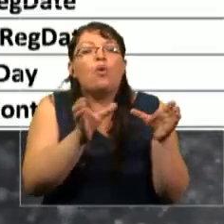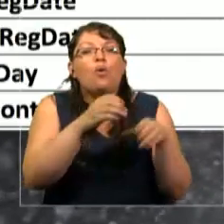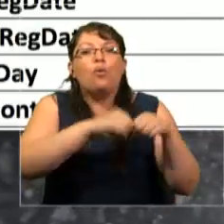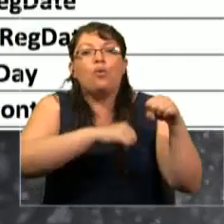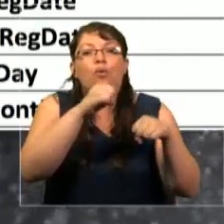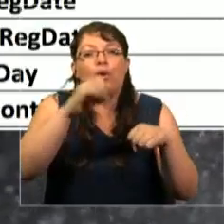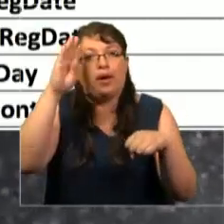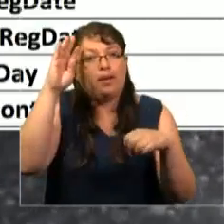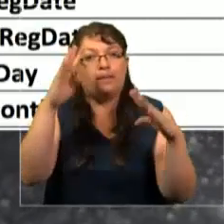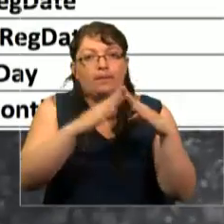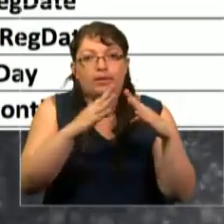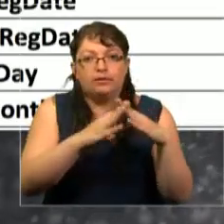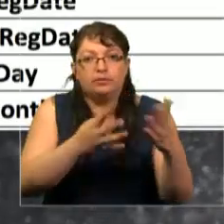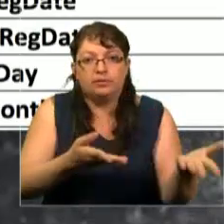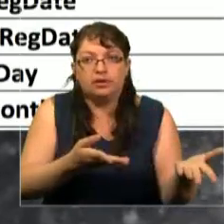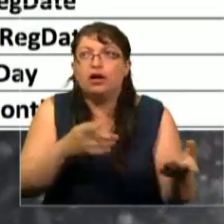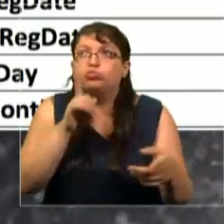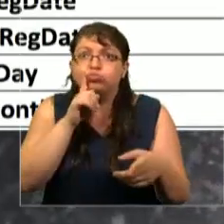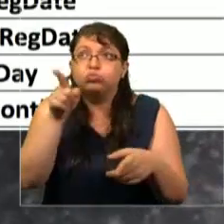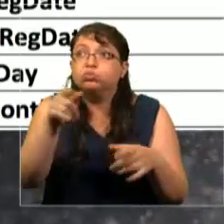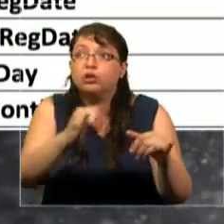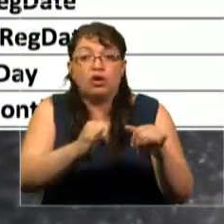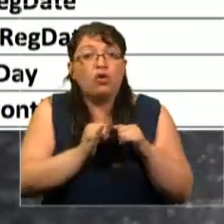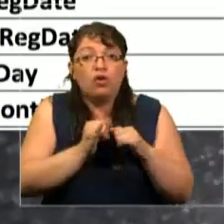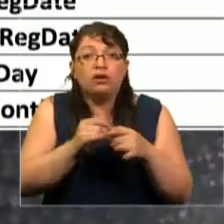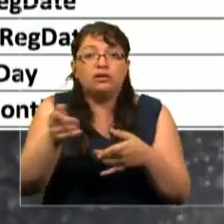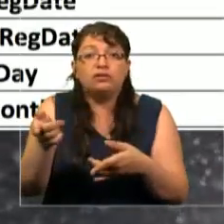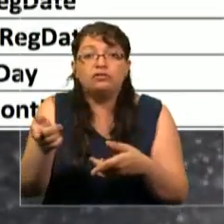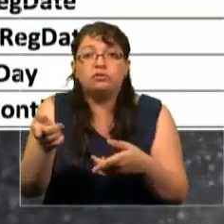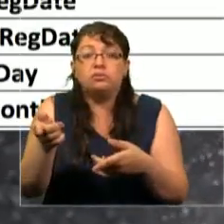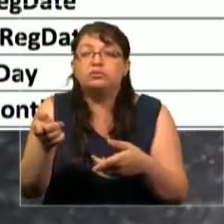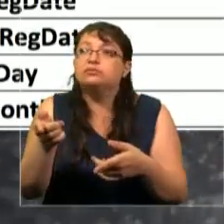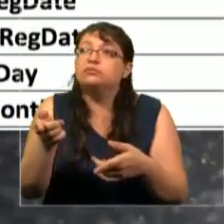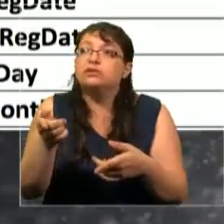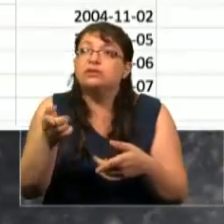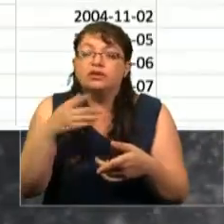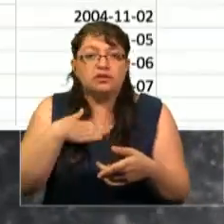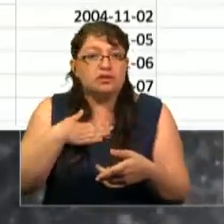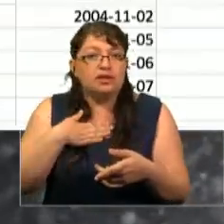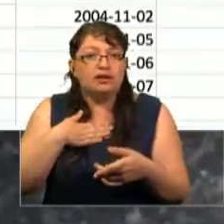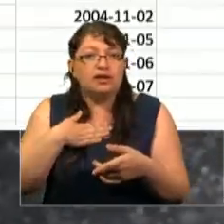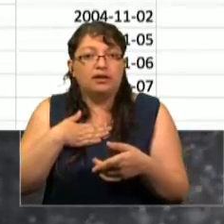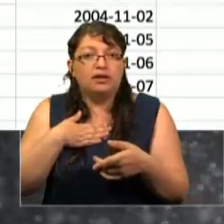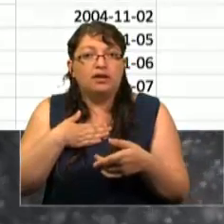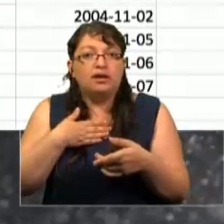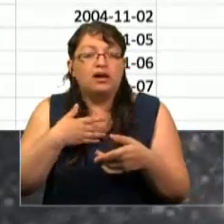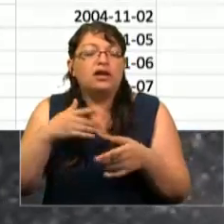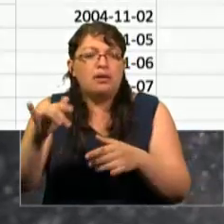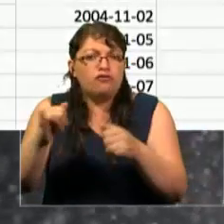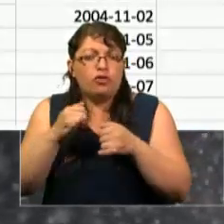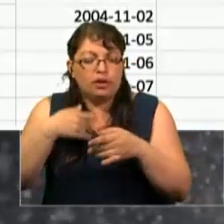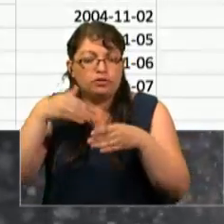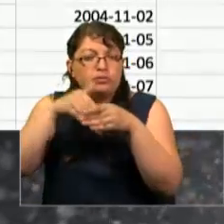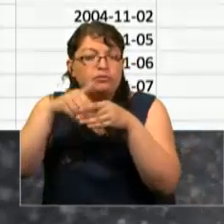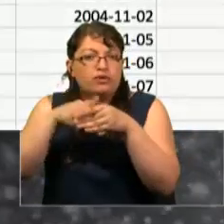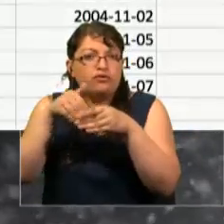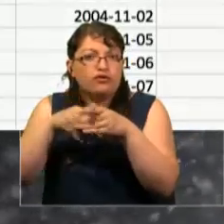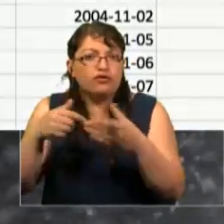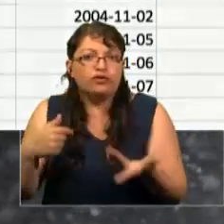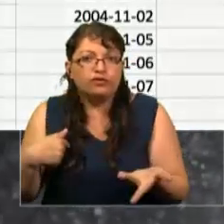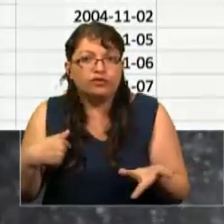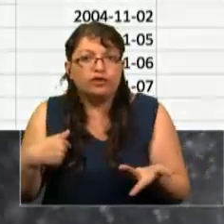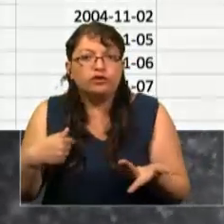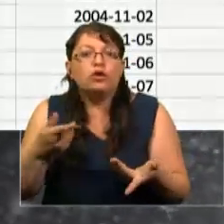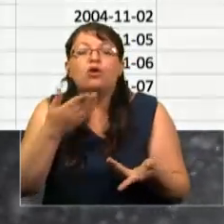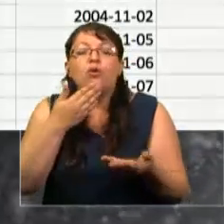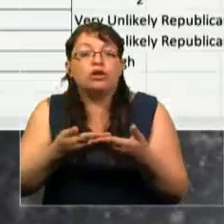los archivos de mis registros de electorado, los votos, por